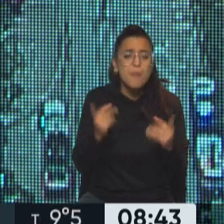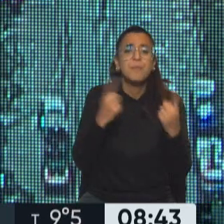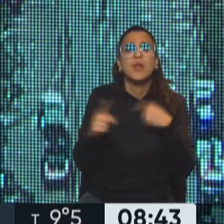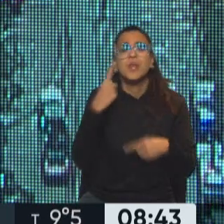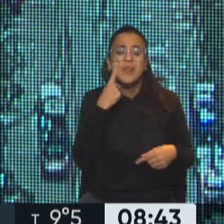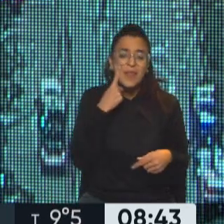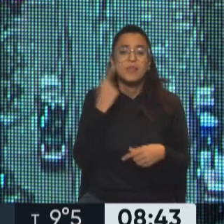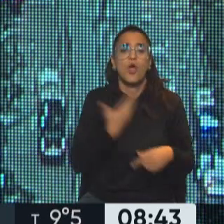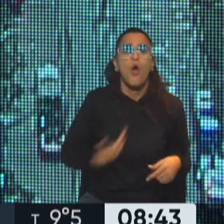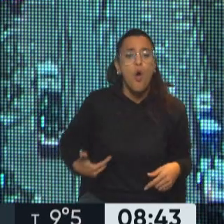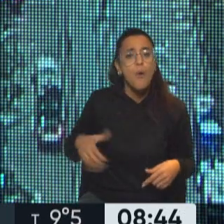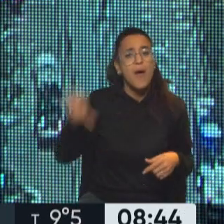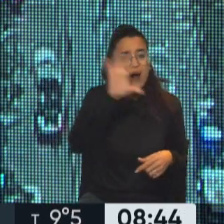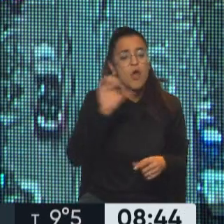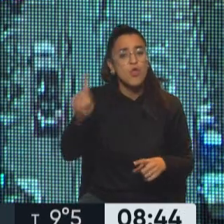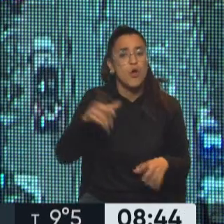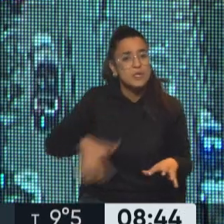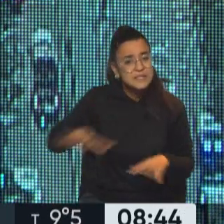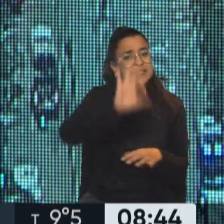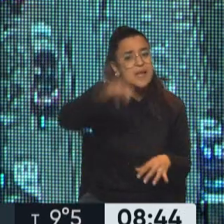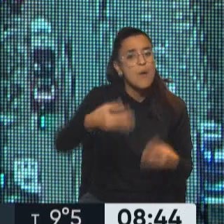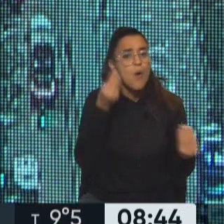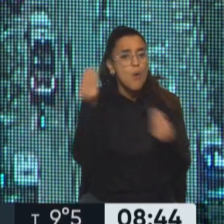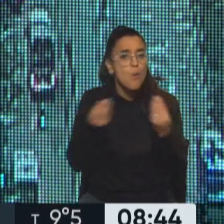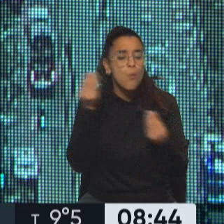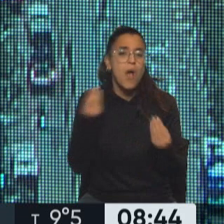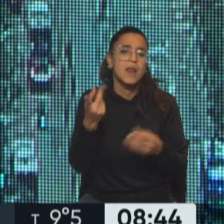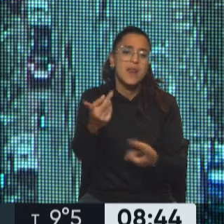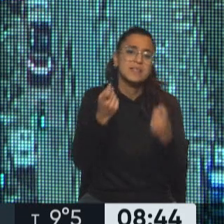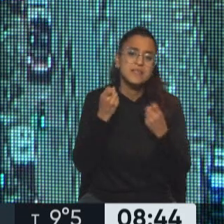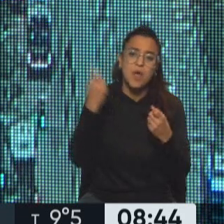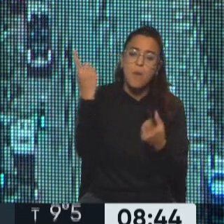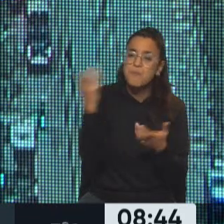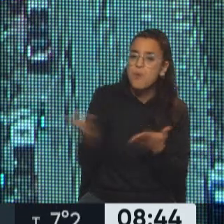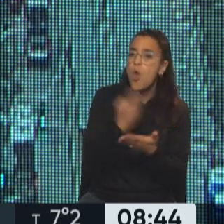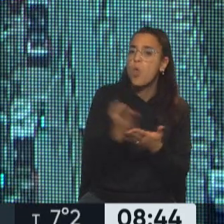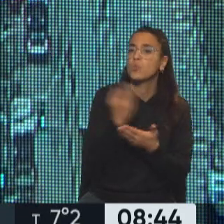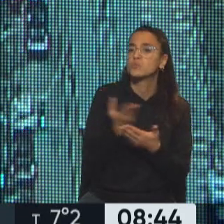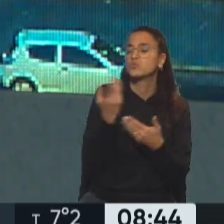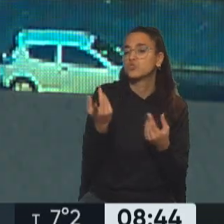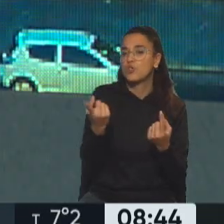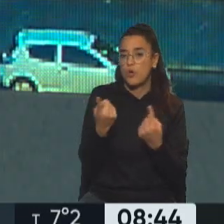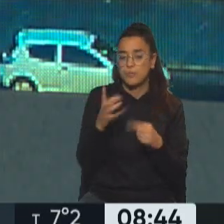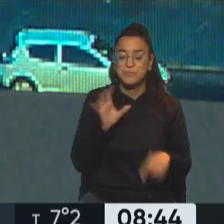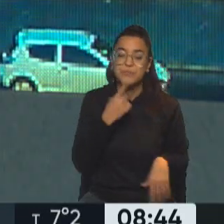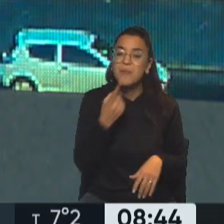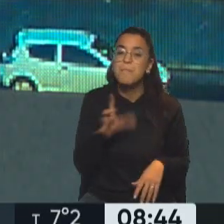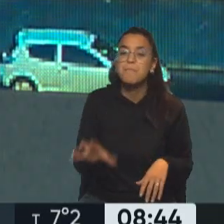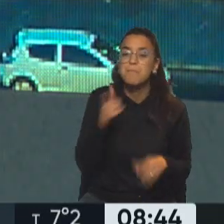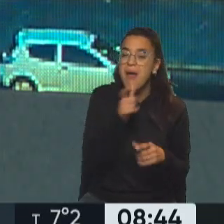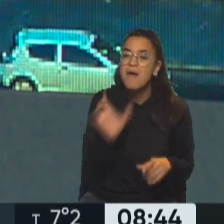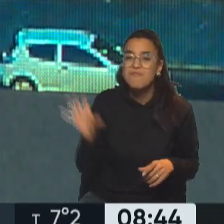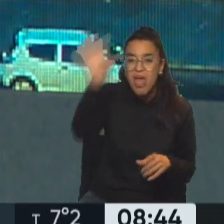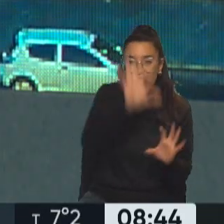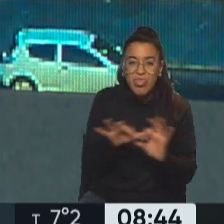intendentes y los gobernadores los que están en el territorio y saben cuáles son las necesidades productivas de cada una de las regiones. Federalizar, ¿no? Fue la palabra que